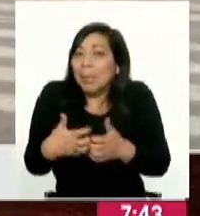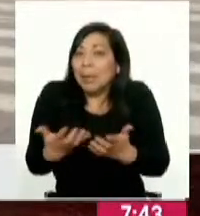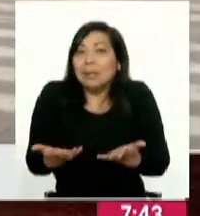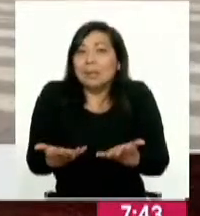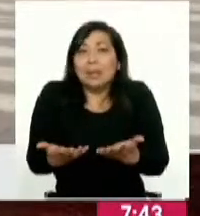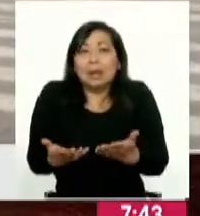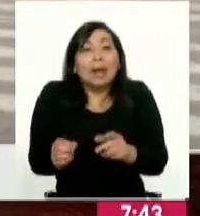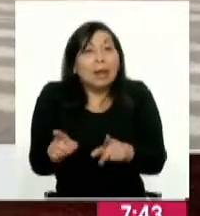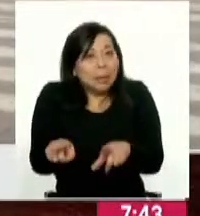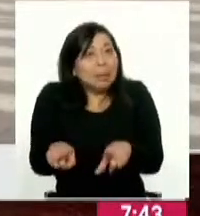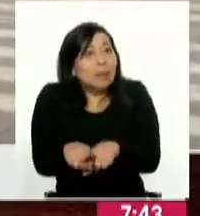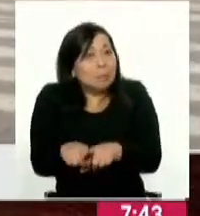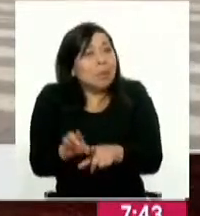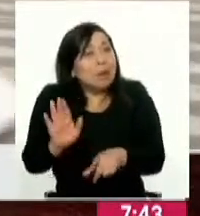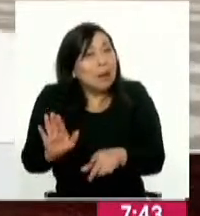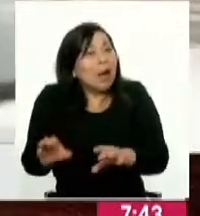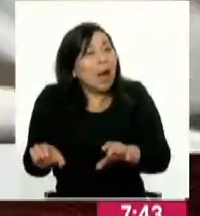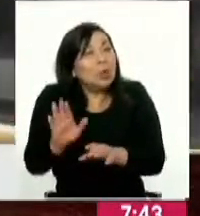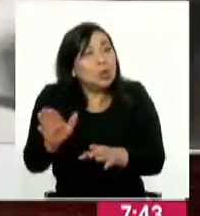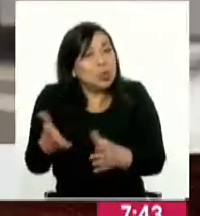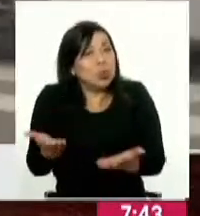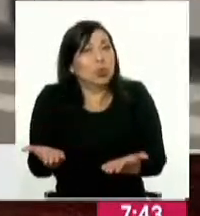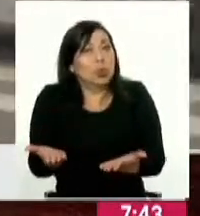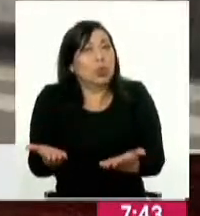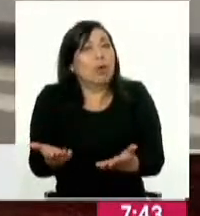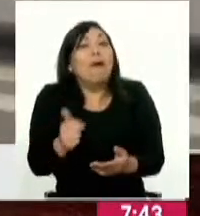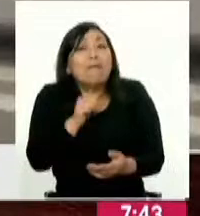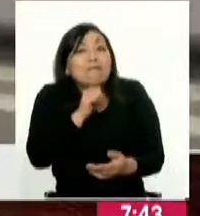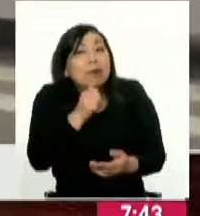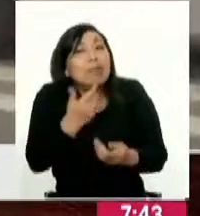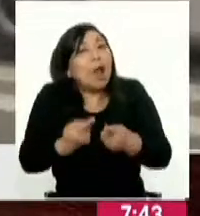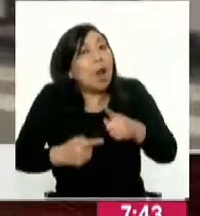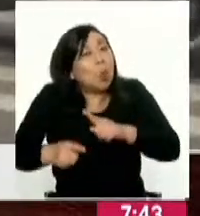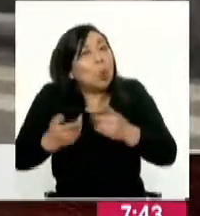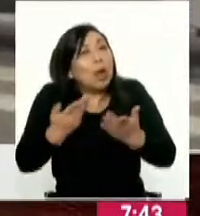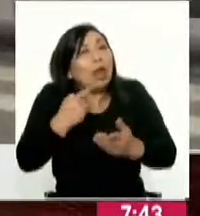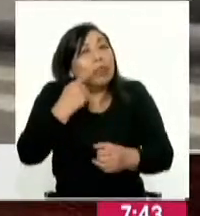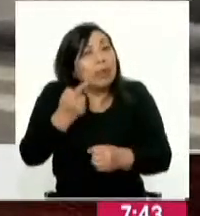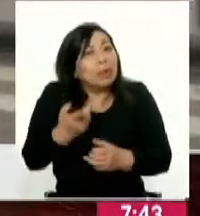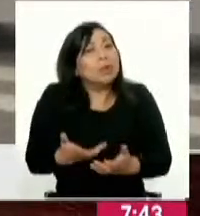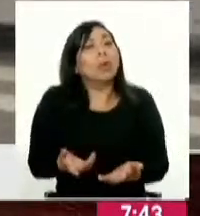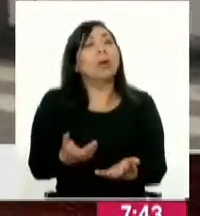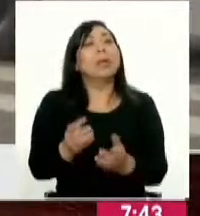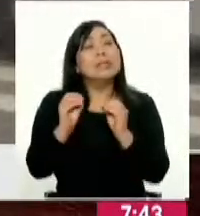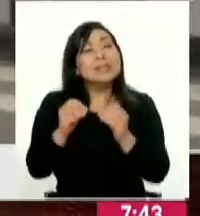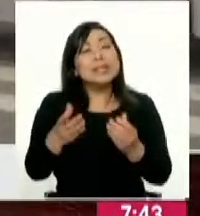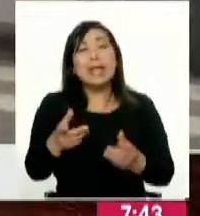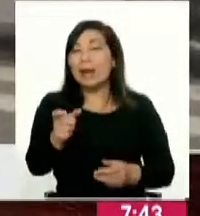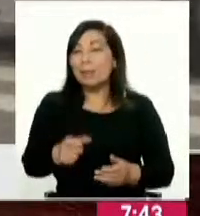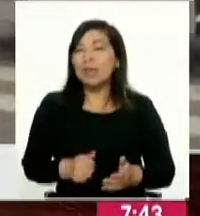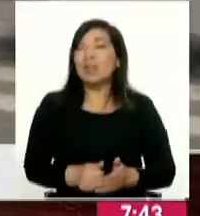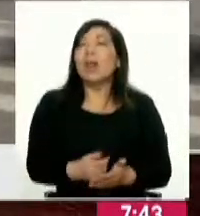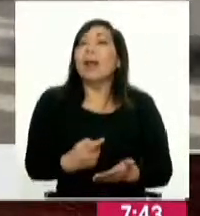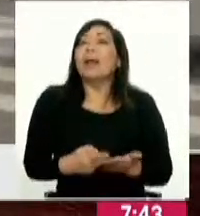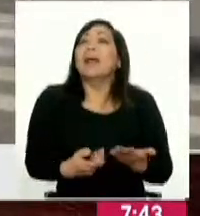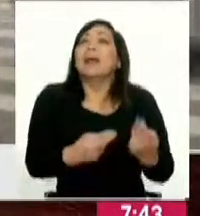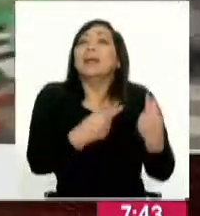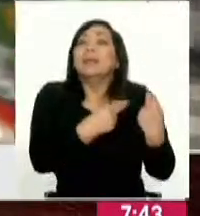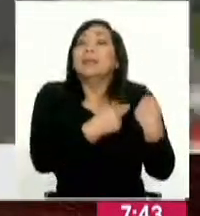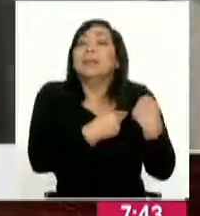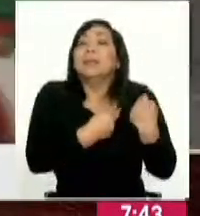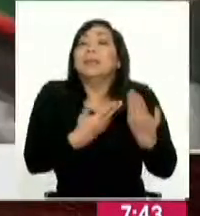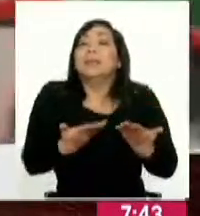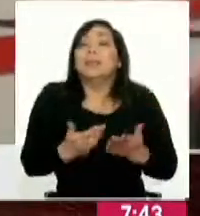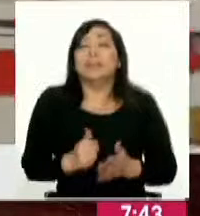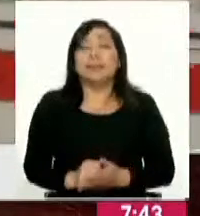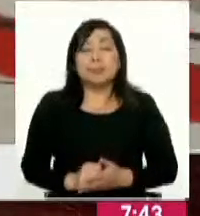concesionarias y que ellos también hagan su parte ¿no? Falta en algunos casos las denuncias son de educación vial ¿qué compromisos o